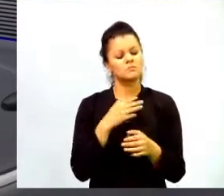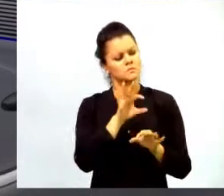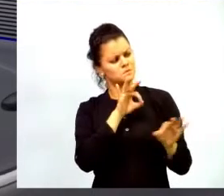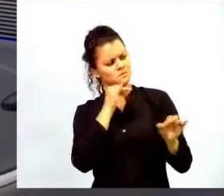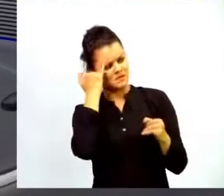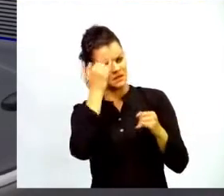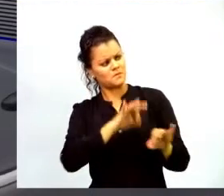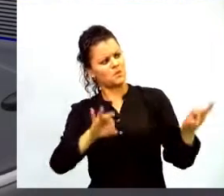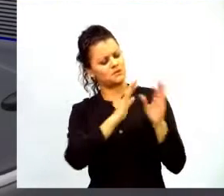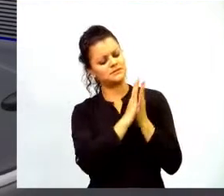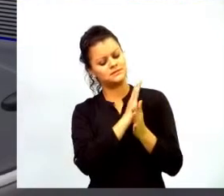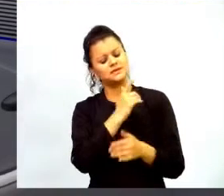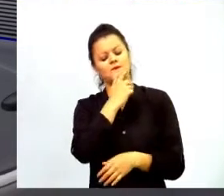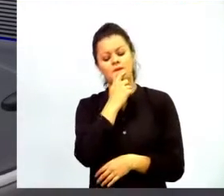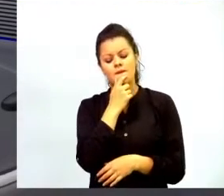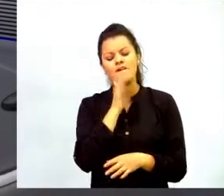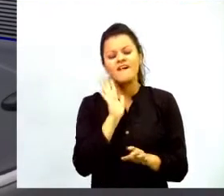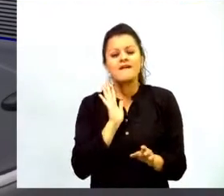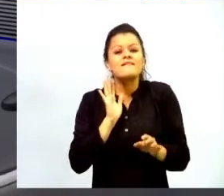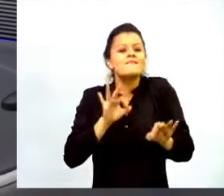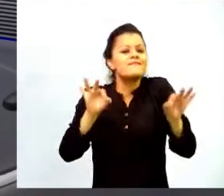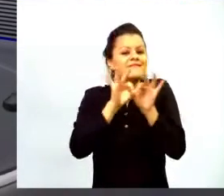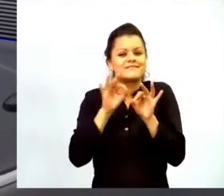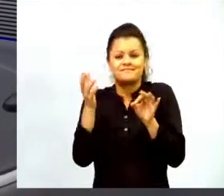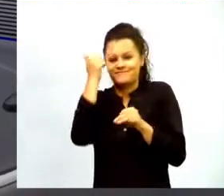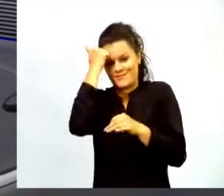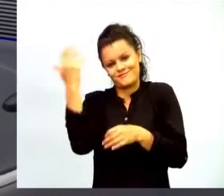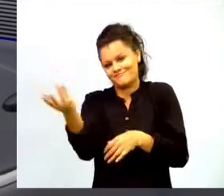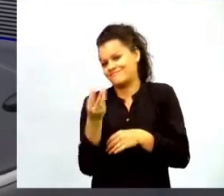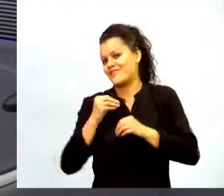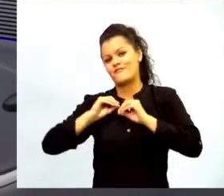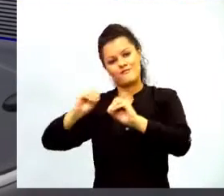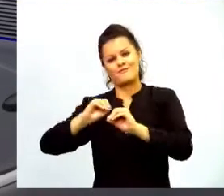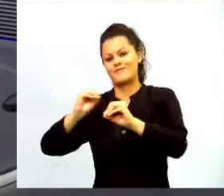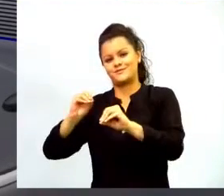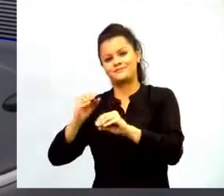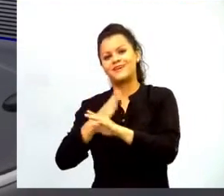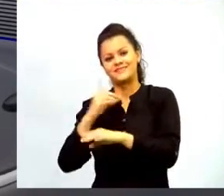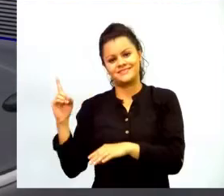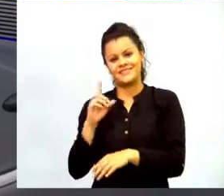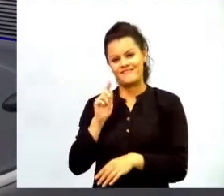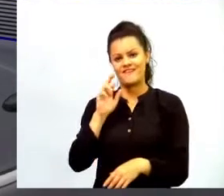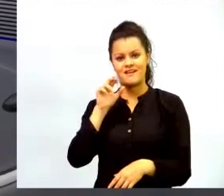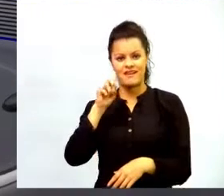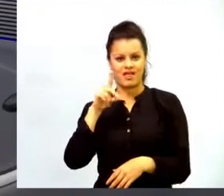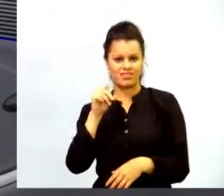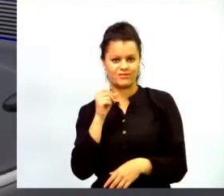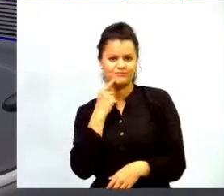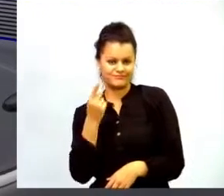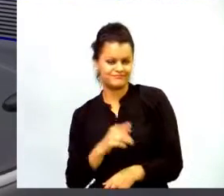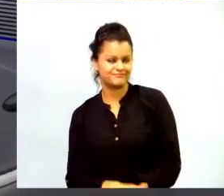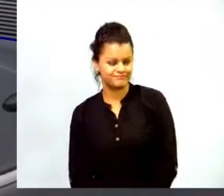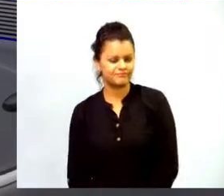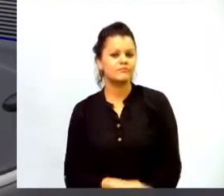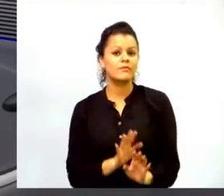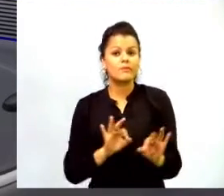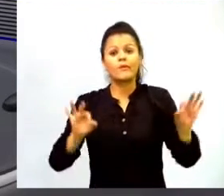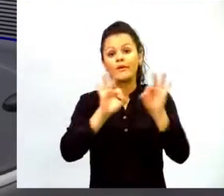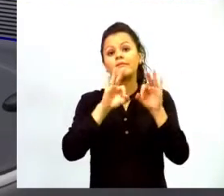la importancia del maestro de la formación de maestros que nos resaltaba Fernando Bedoya la incorporación o la vinculación de la